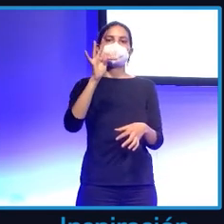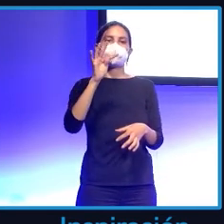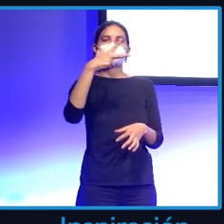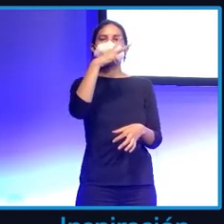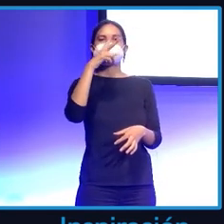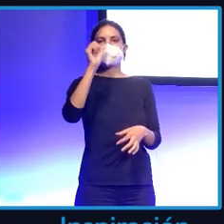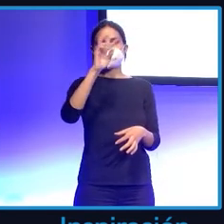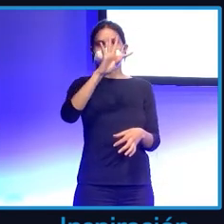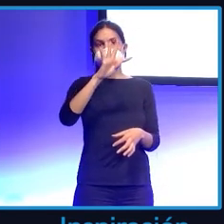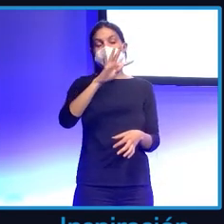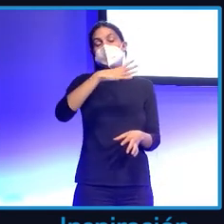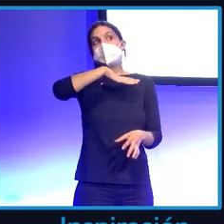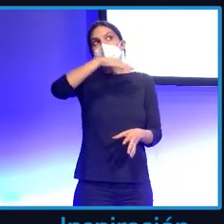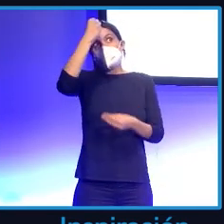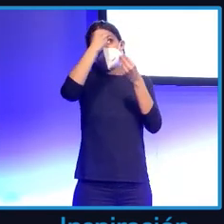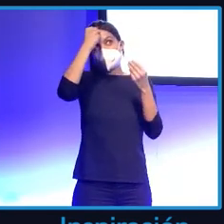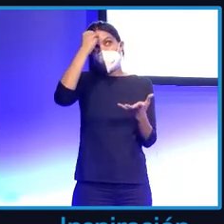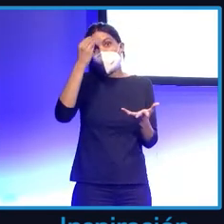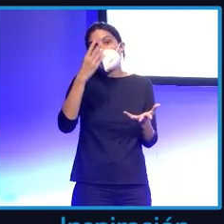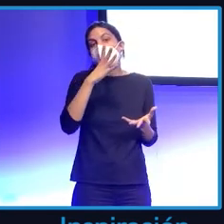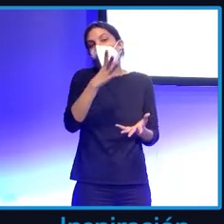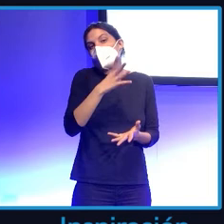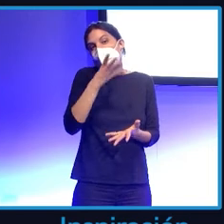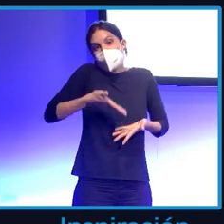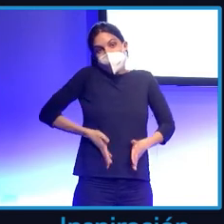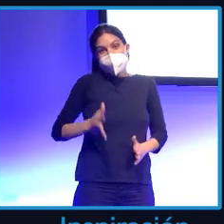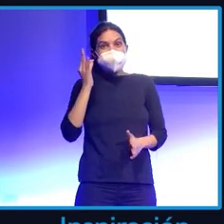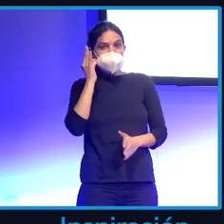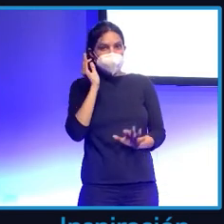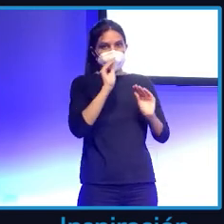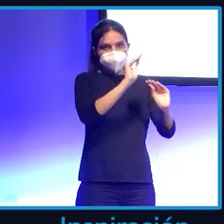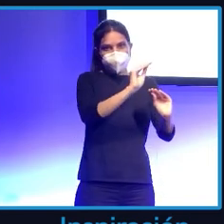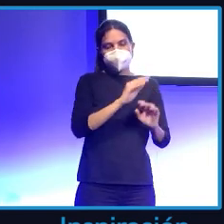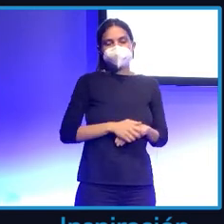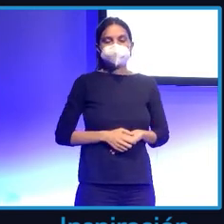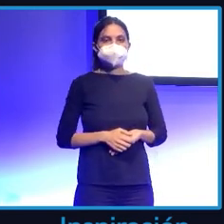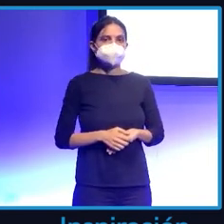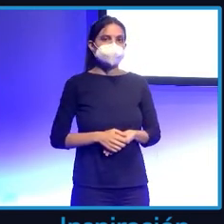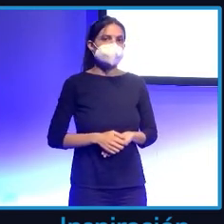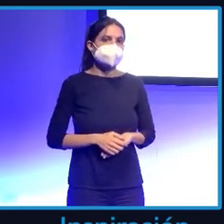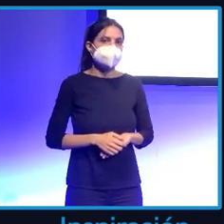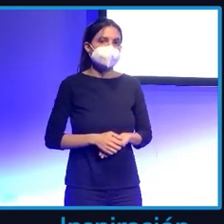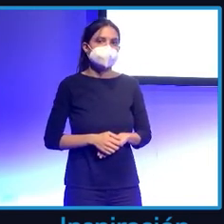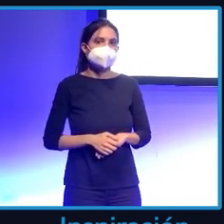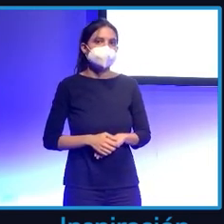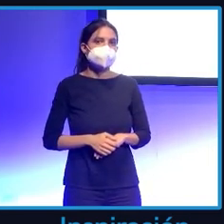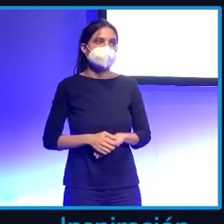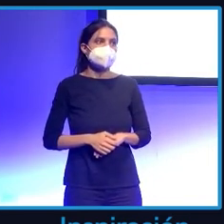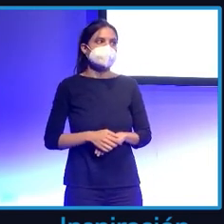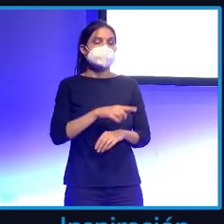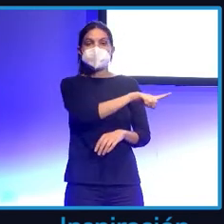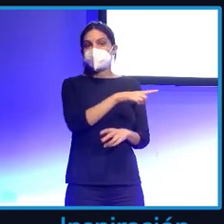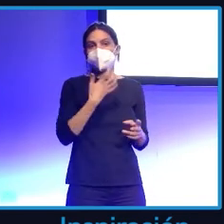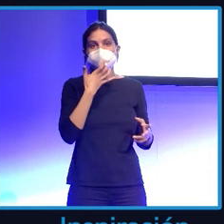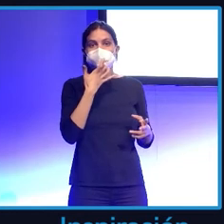por sus hijas. Y, bueno, pues, aquí podéis ver eso, los diferentes usernames que utilizaba, ¿no? Tommy Paddle,